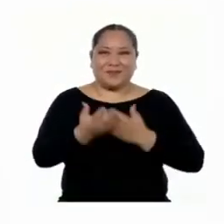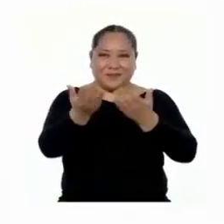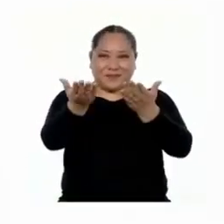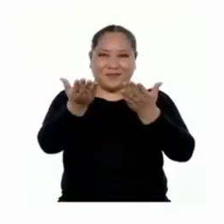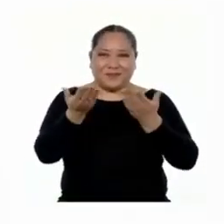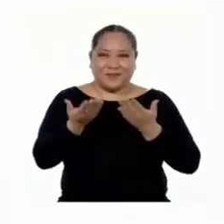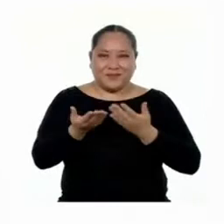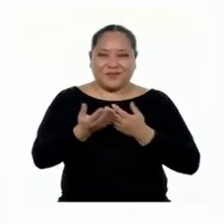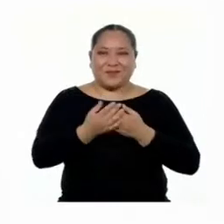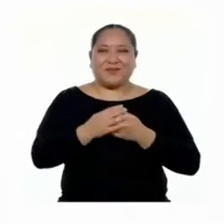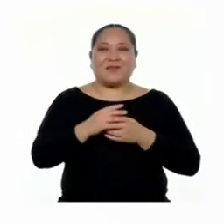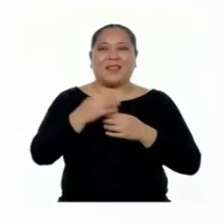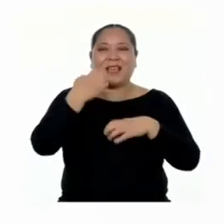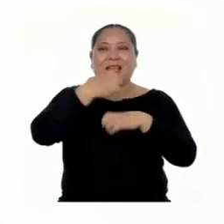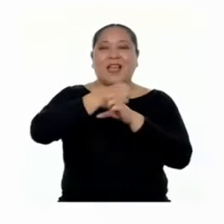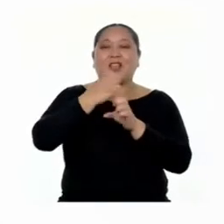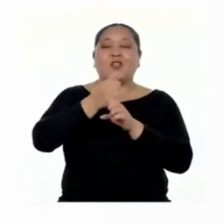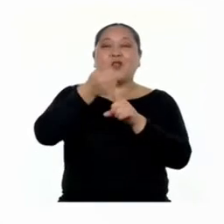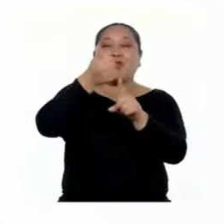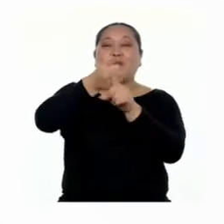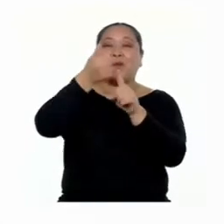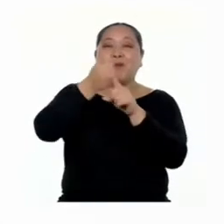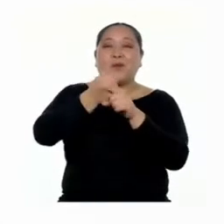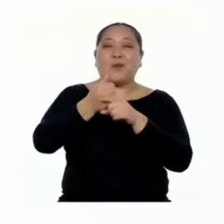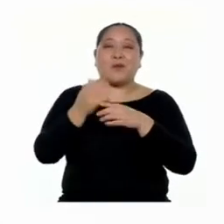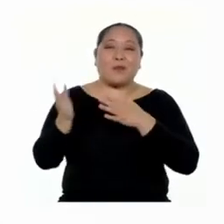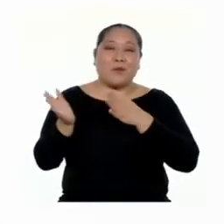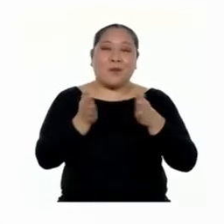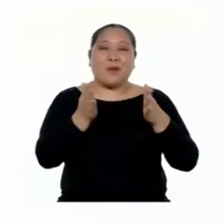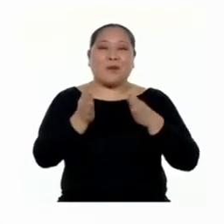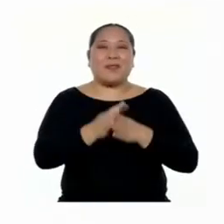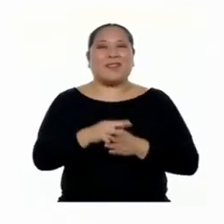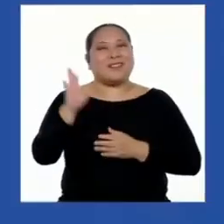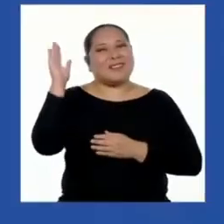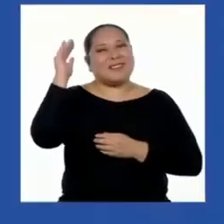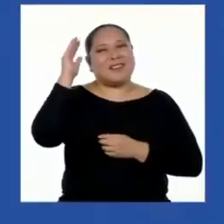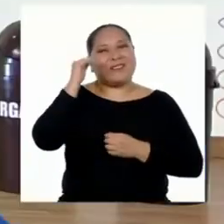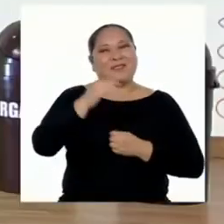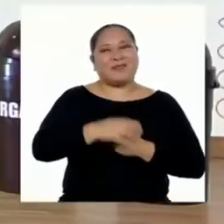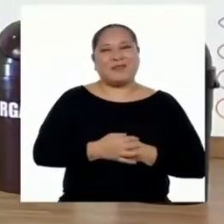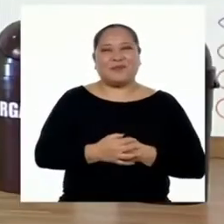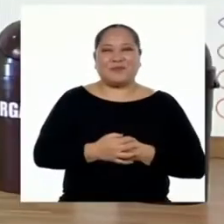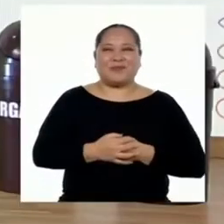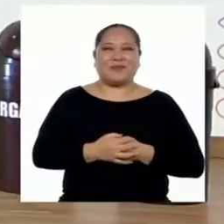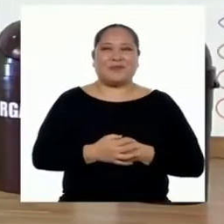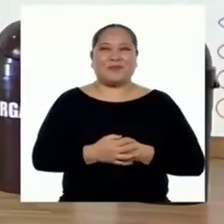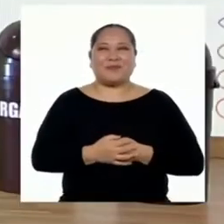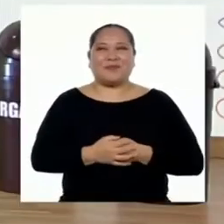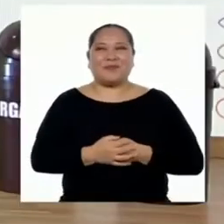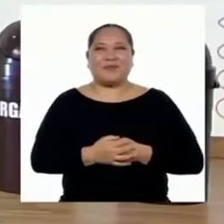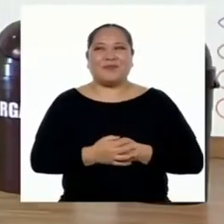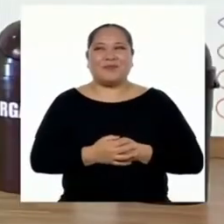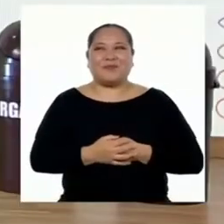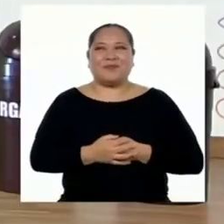los invito a crear su propia secuencia. ¡Nos vemos! ¡Nos